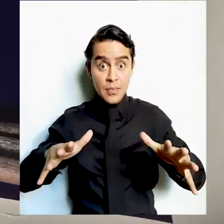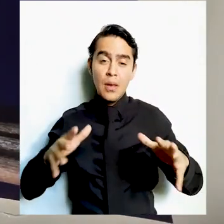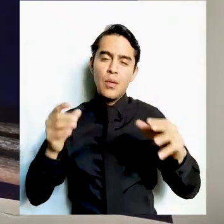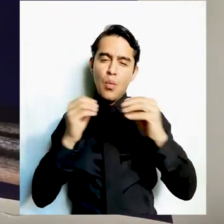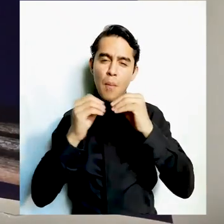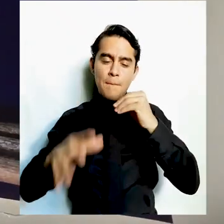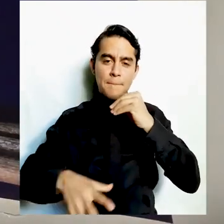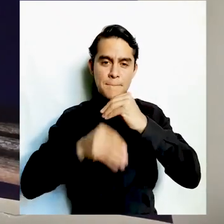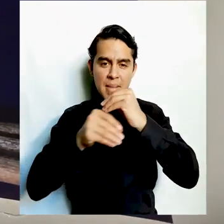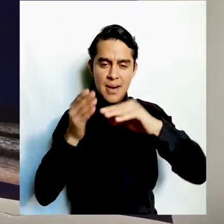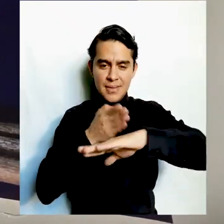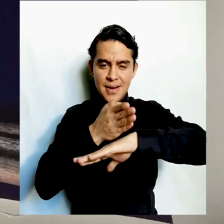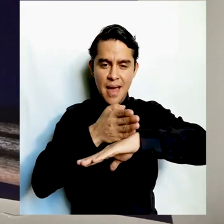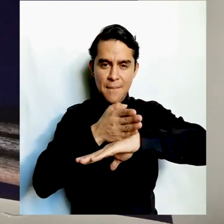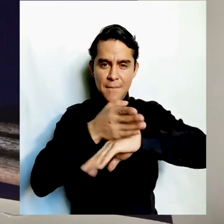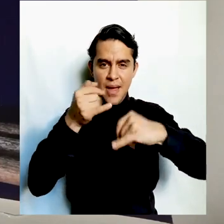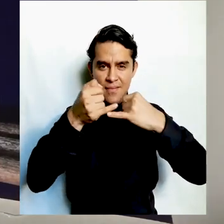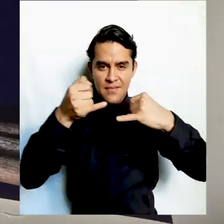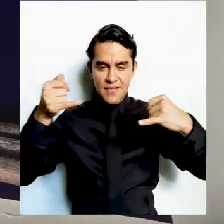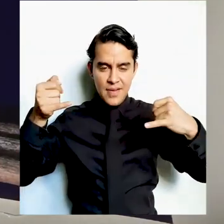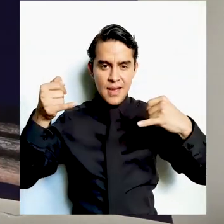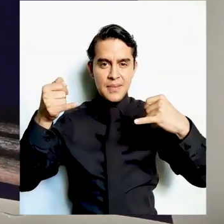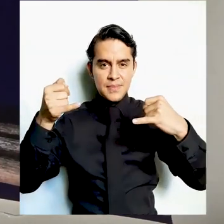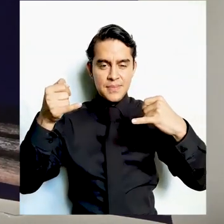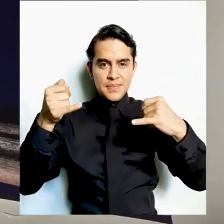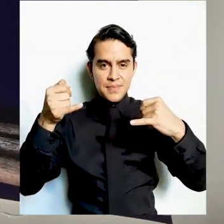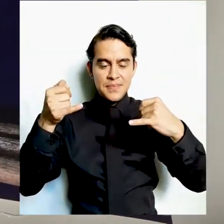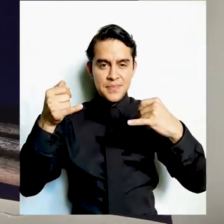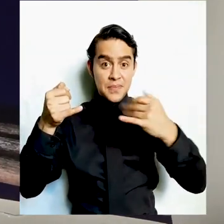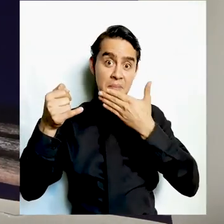que mi tienda de campaña se vea mejor.